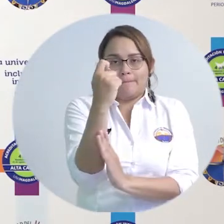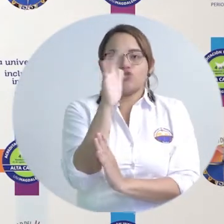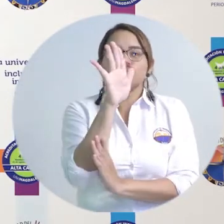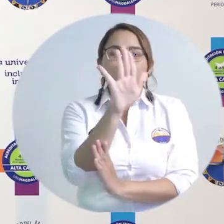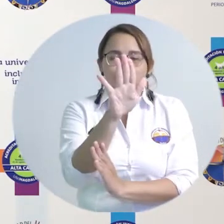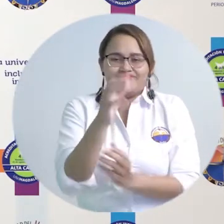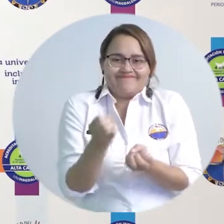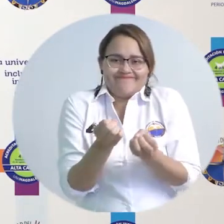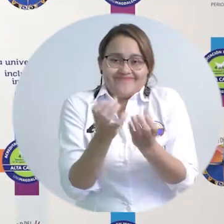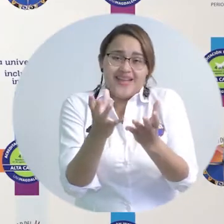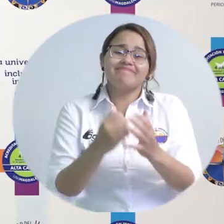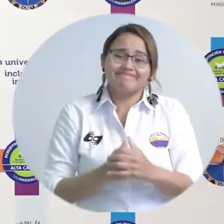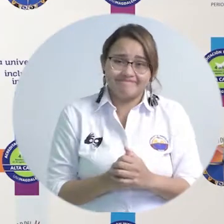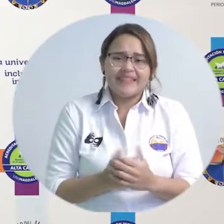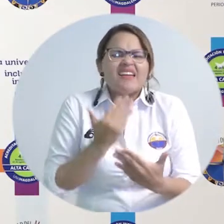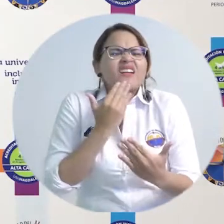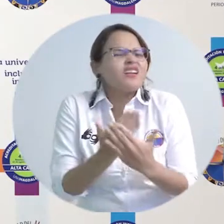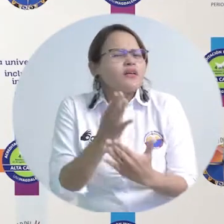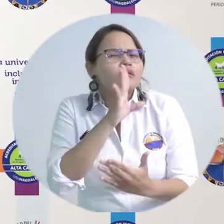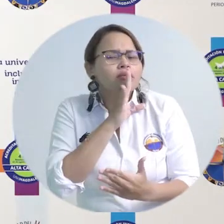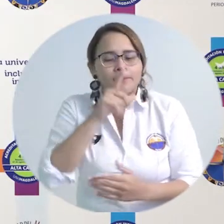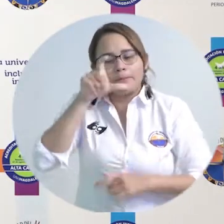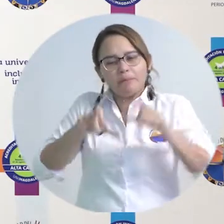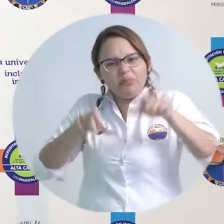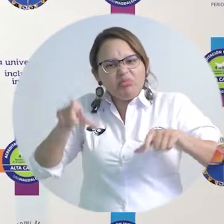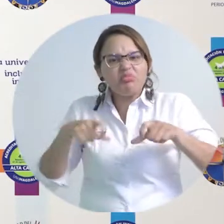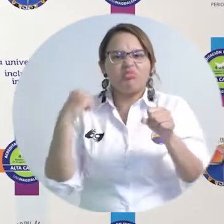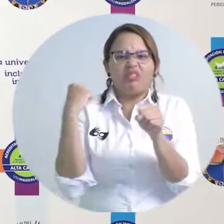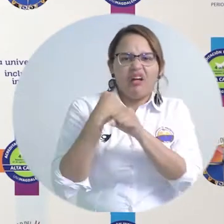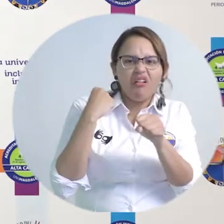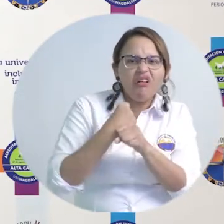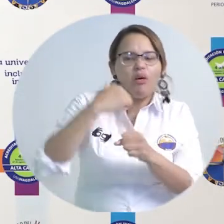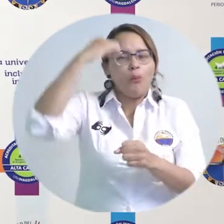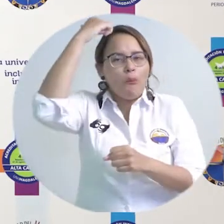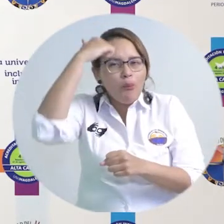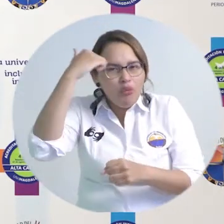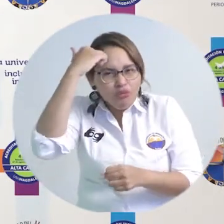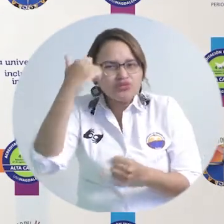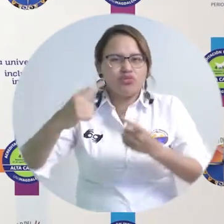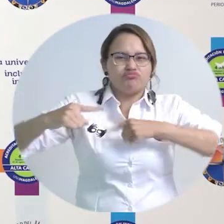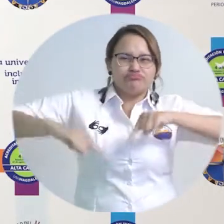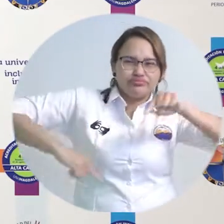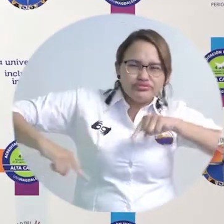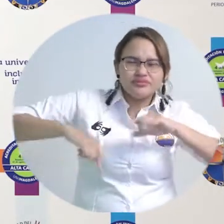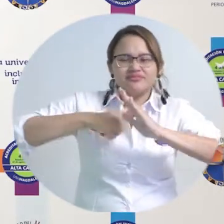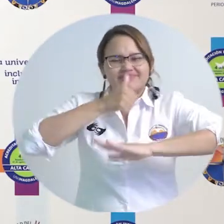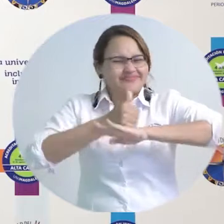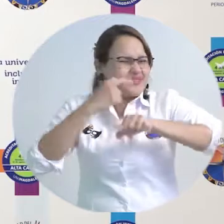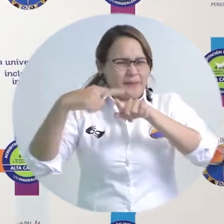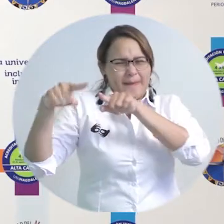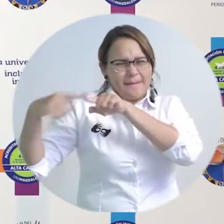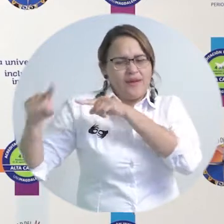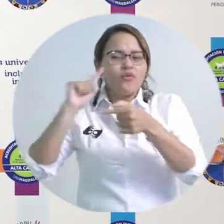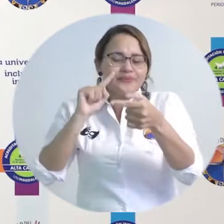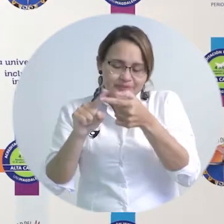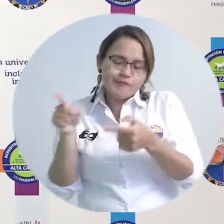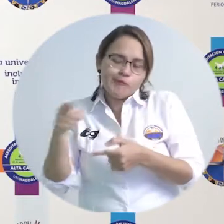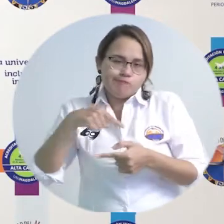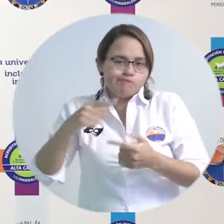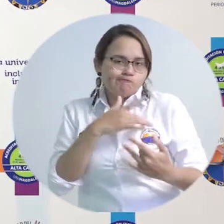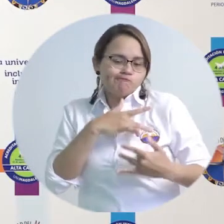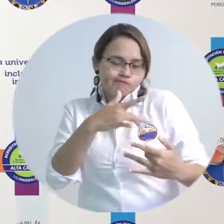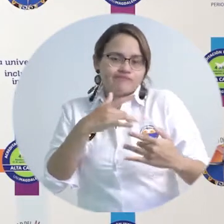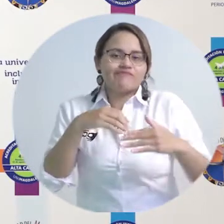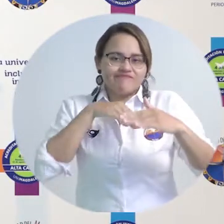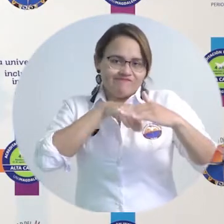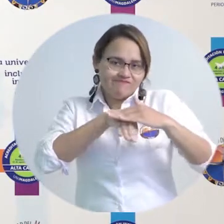directivos, estudiantes, profesores, funcionarios y mucha gente de la ciudad. Sé que nos van a seguir llegando más solicitudes de ayuda y que este primer paso es importante